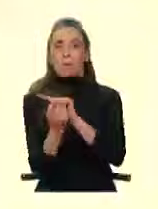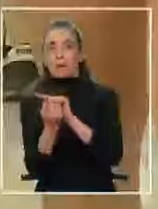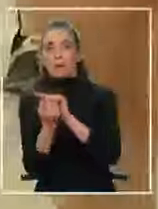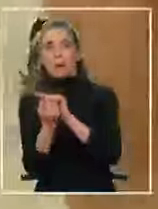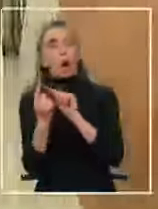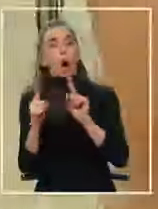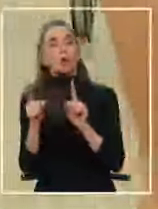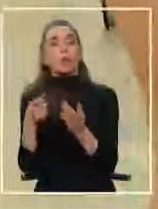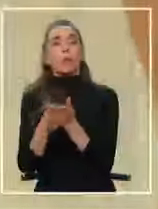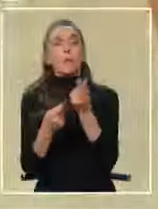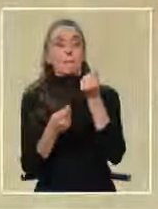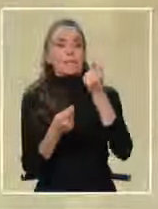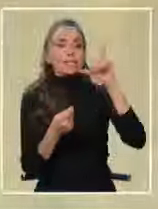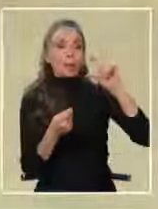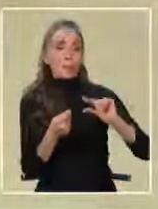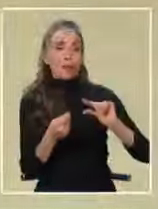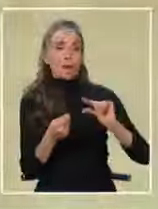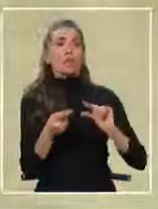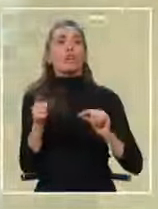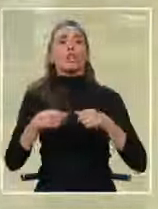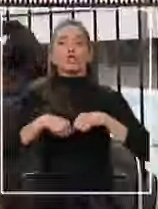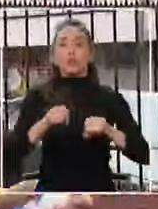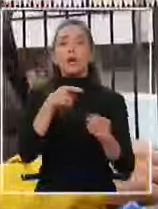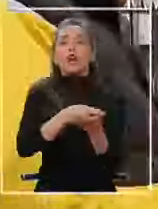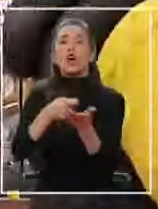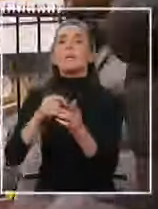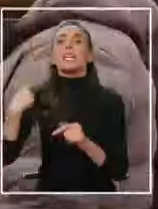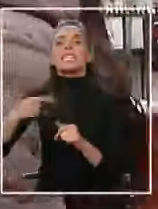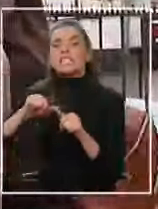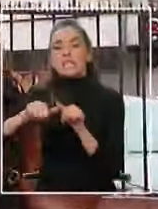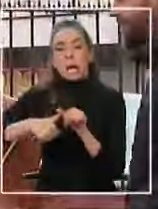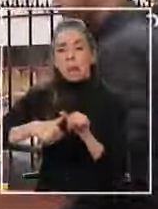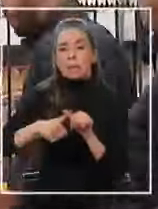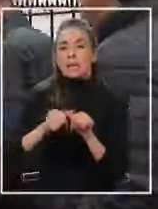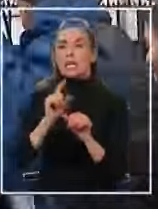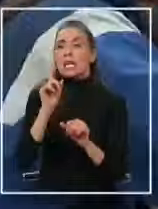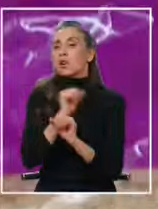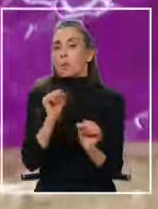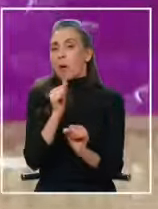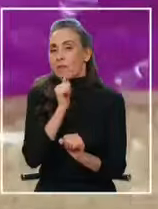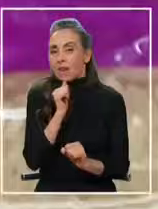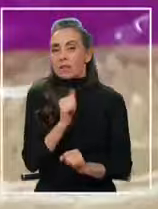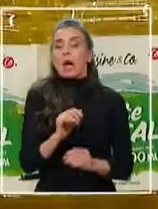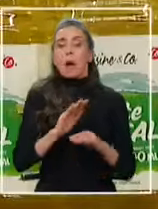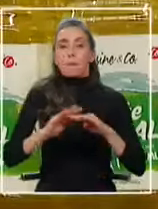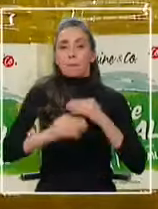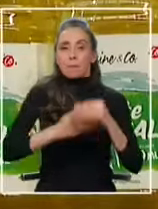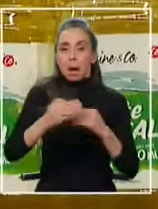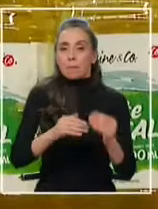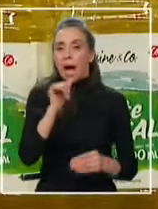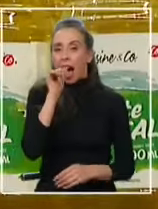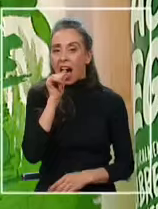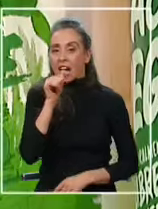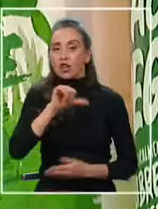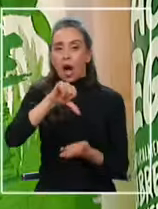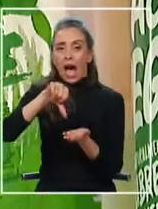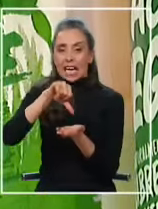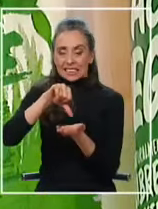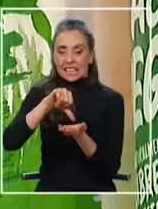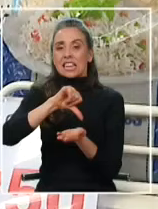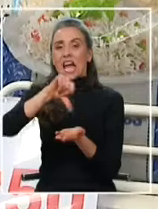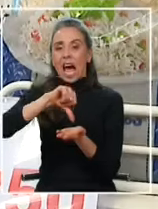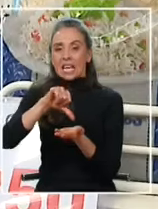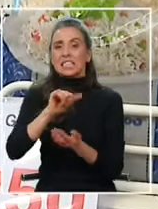inflación? Cuando va al supermercado ¿Cuáles son los productos que no pueden faltar? Papel higiénico arroz Aceite ese tipo de cosas